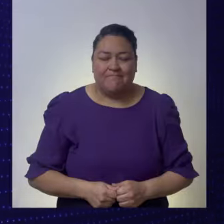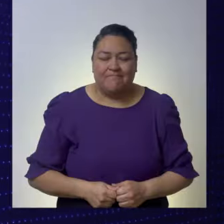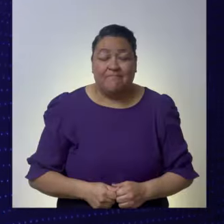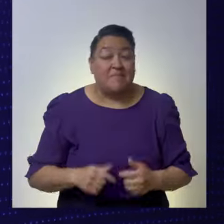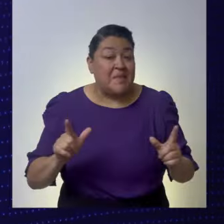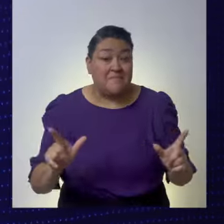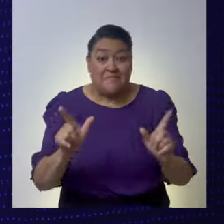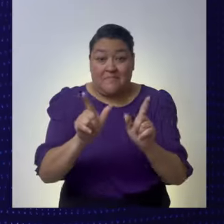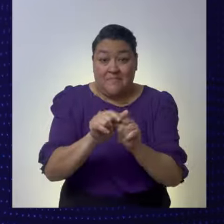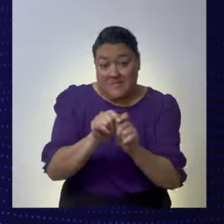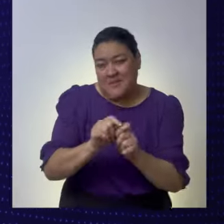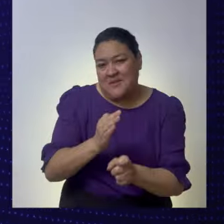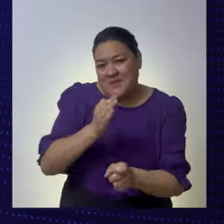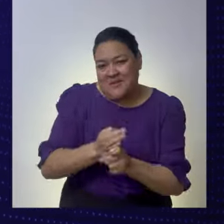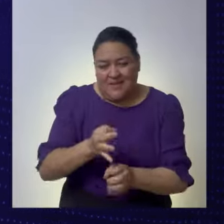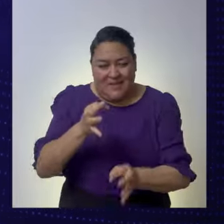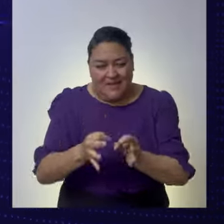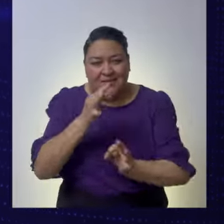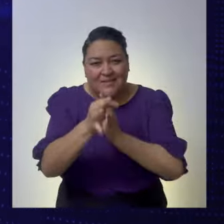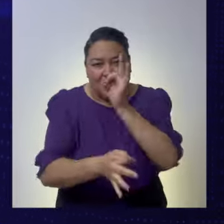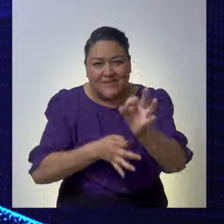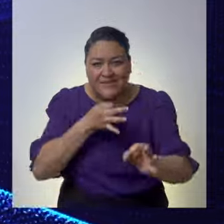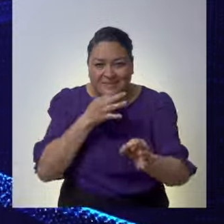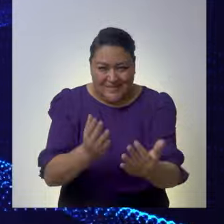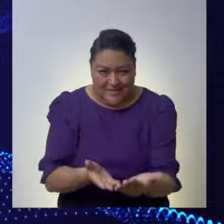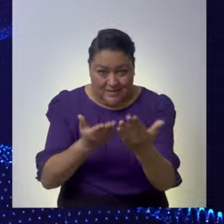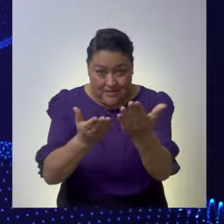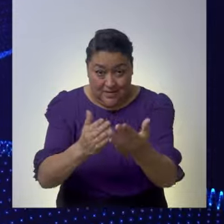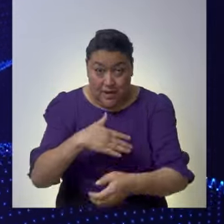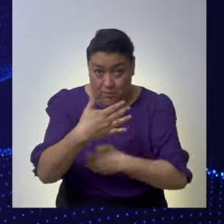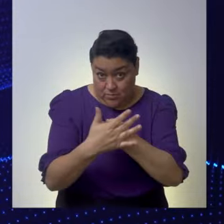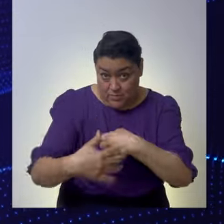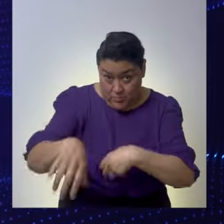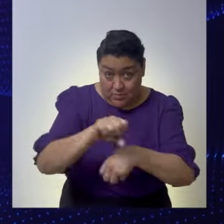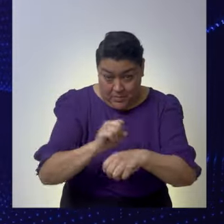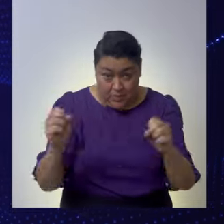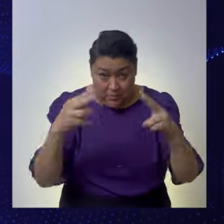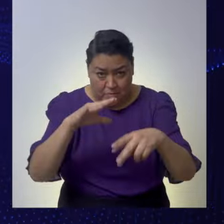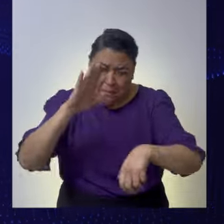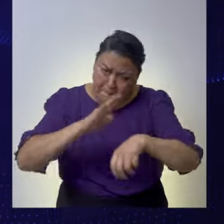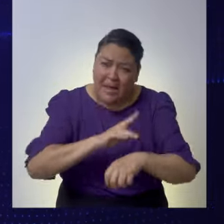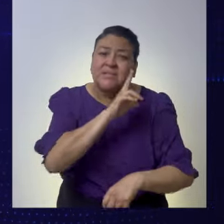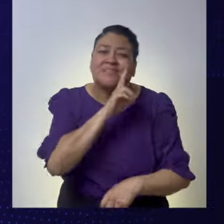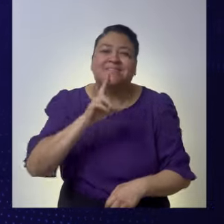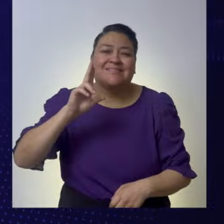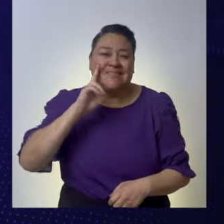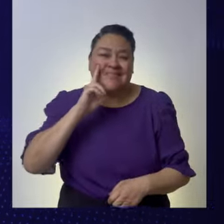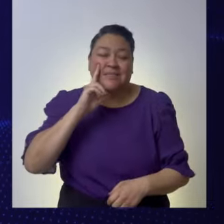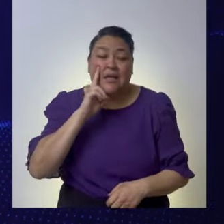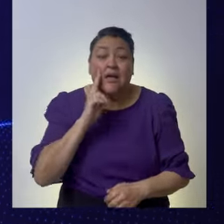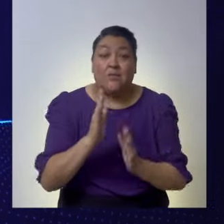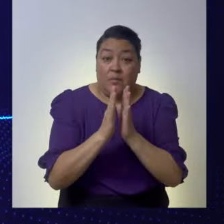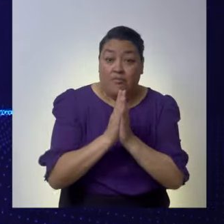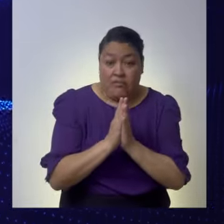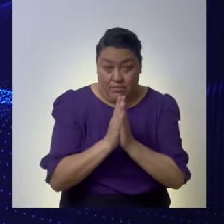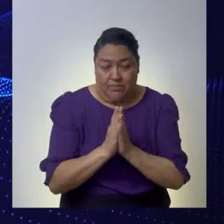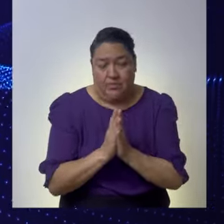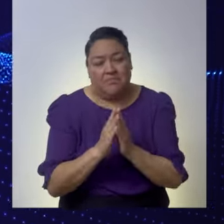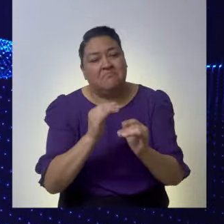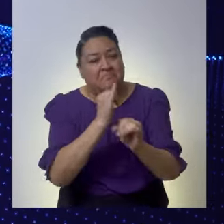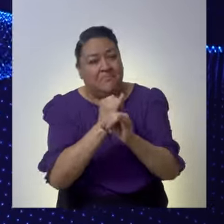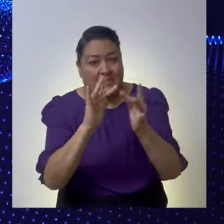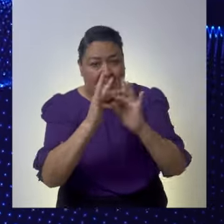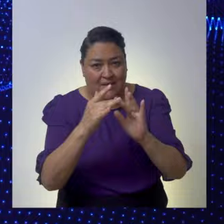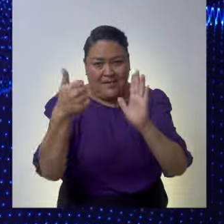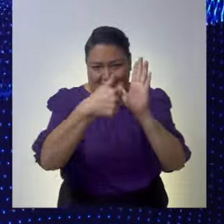Es todo por esta ocasión en Tu Tribunal Informa. Te esperamos la siguiente semana con más información. No olvides seguirnos en todas